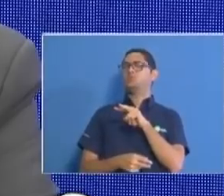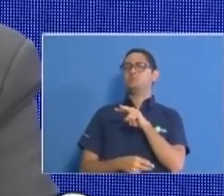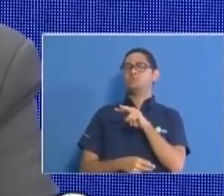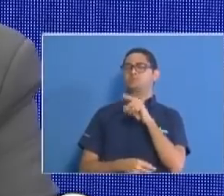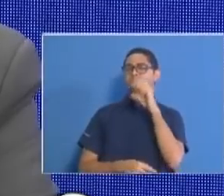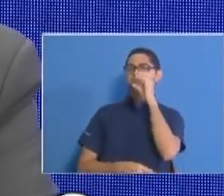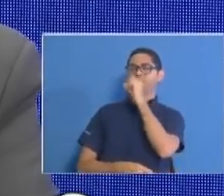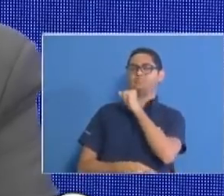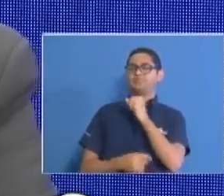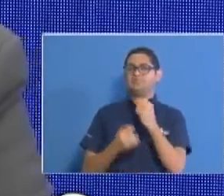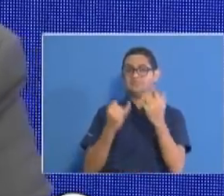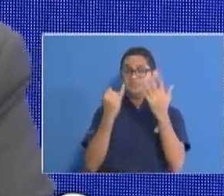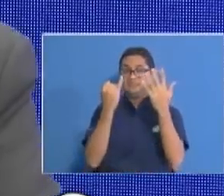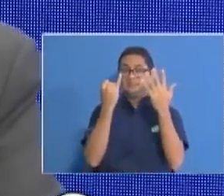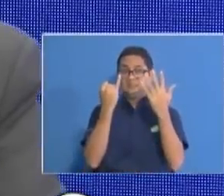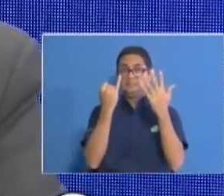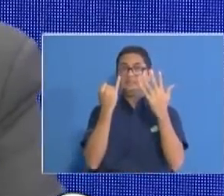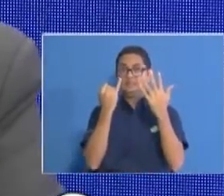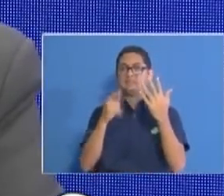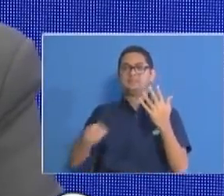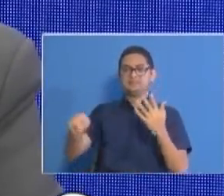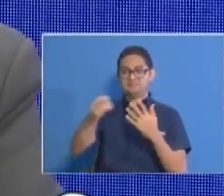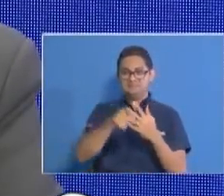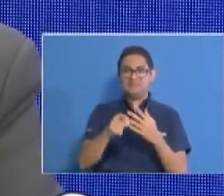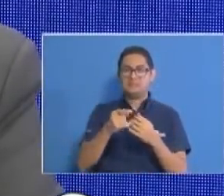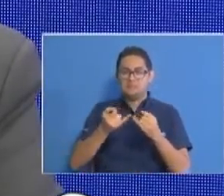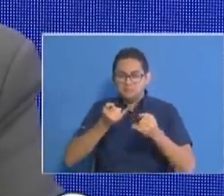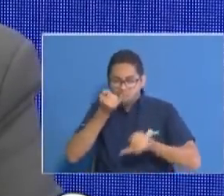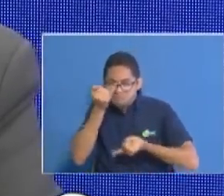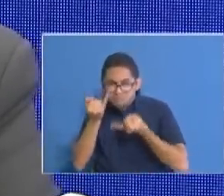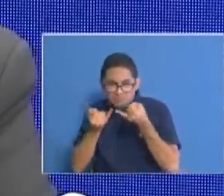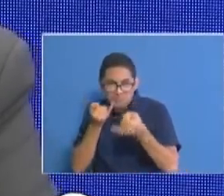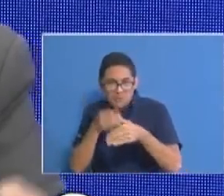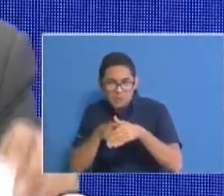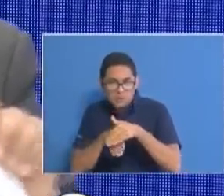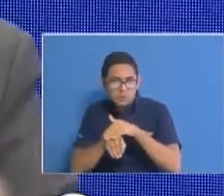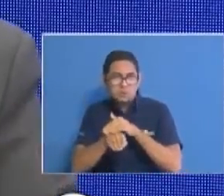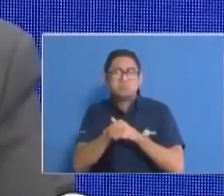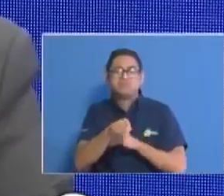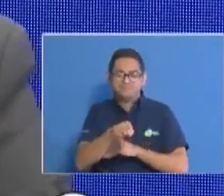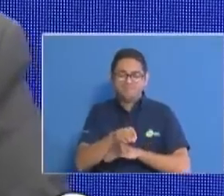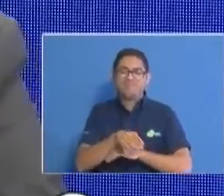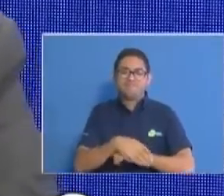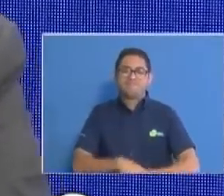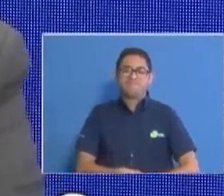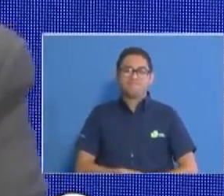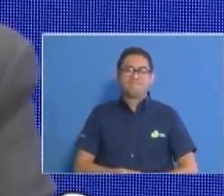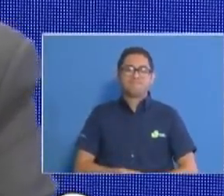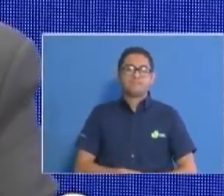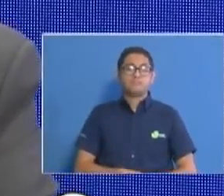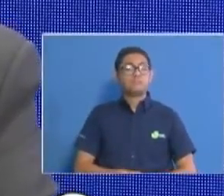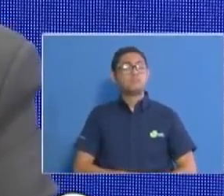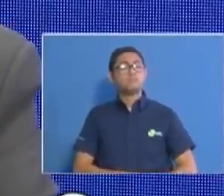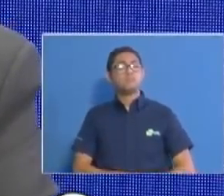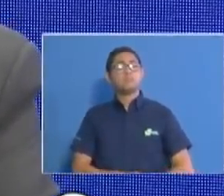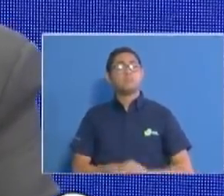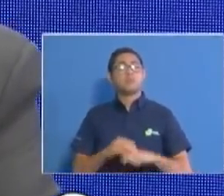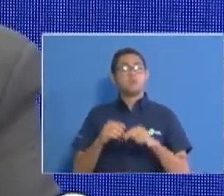vinculados al tráfico ilícito de drogas la fuerza